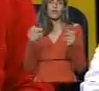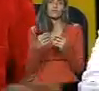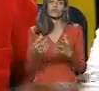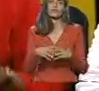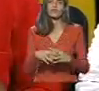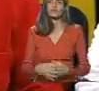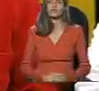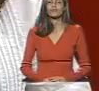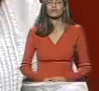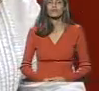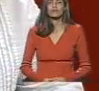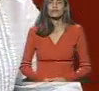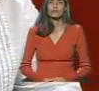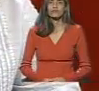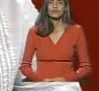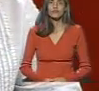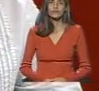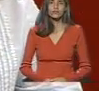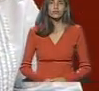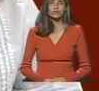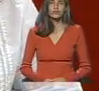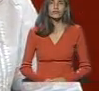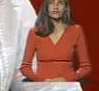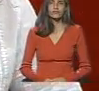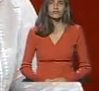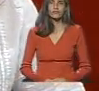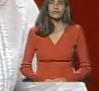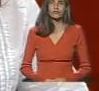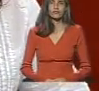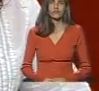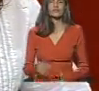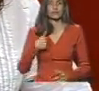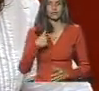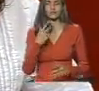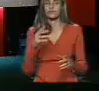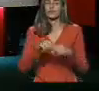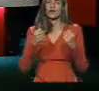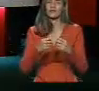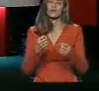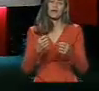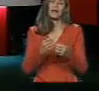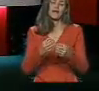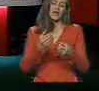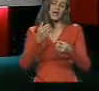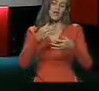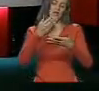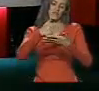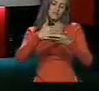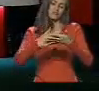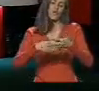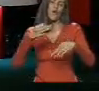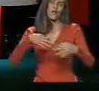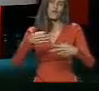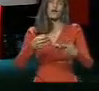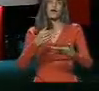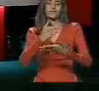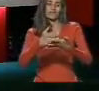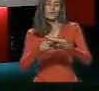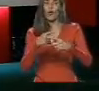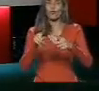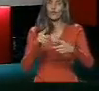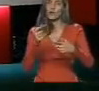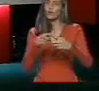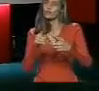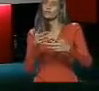Mira, yo voy a romper este esquema porque aquí en el guión tengo otra cosa. Pero